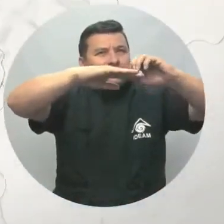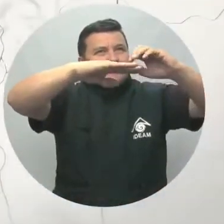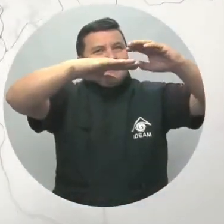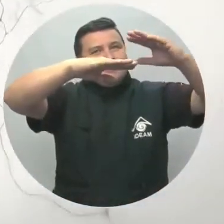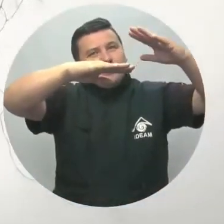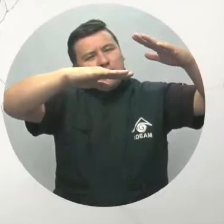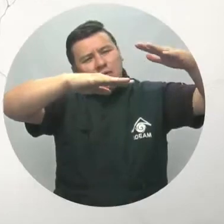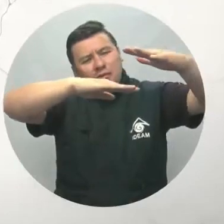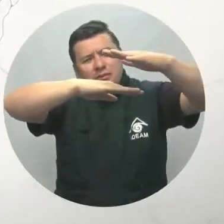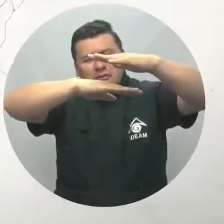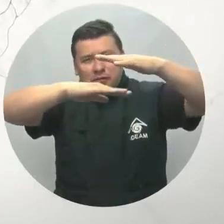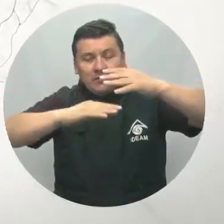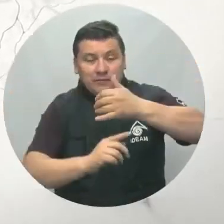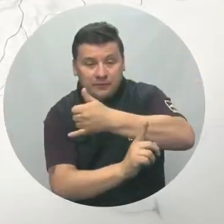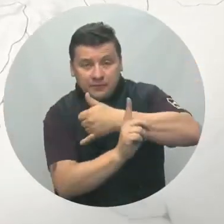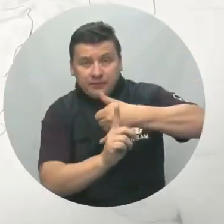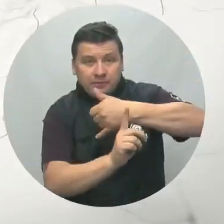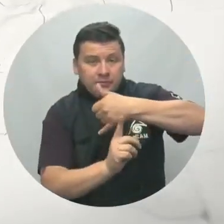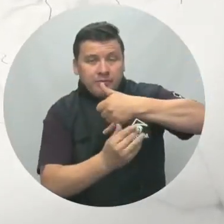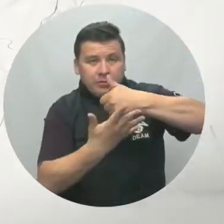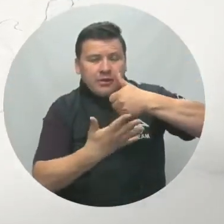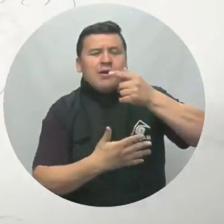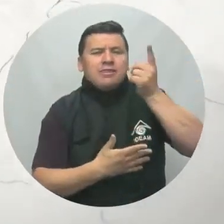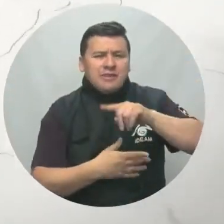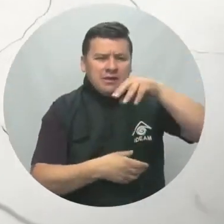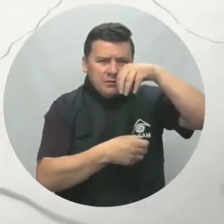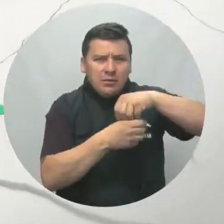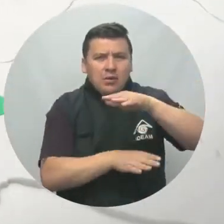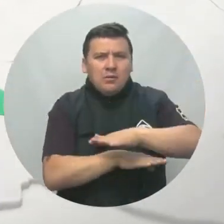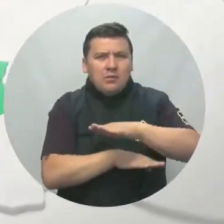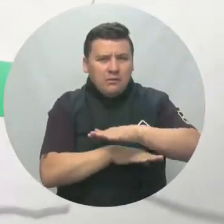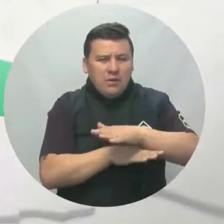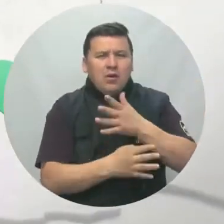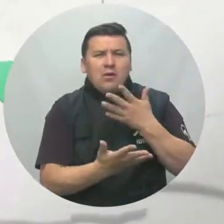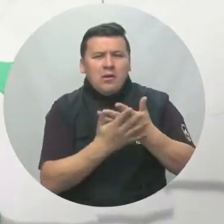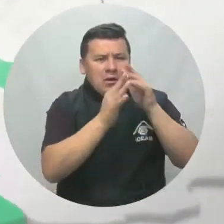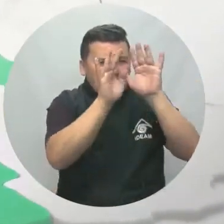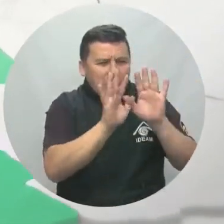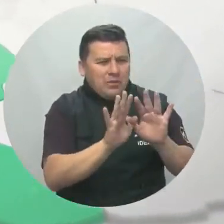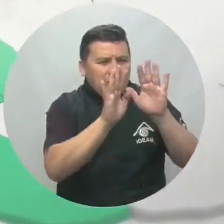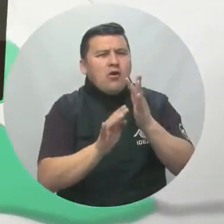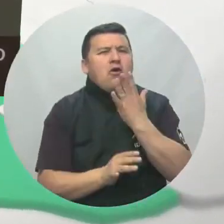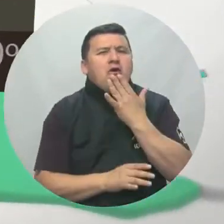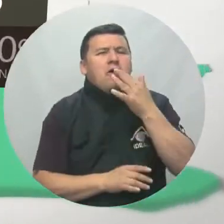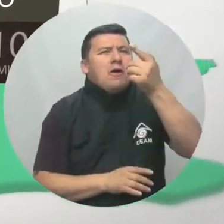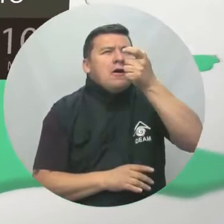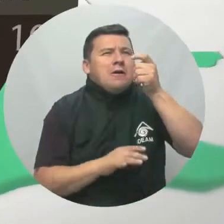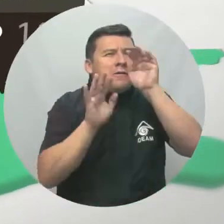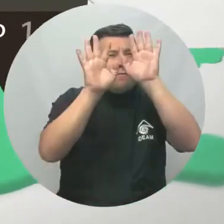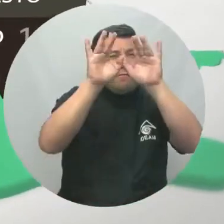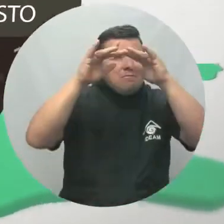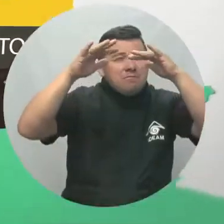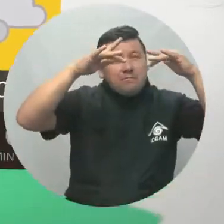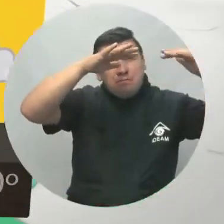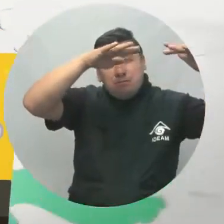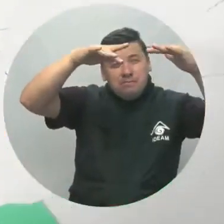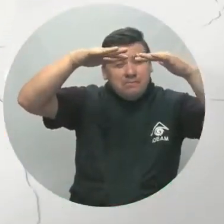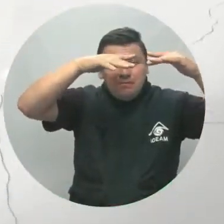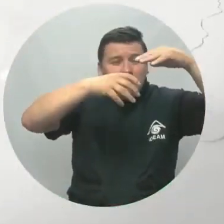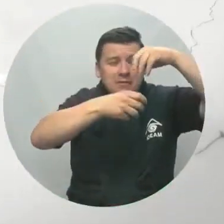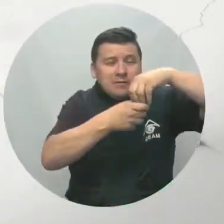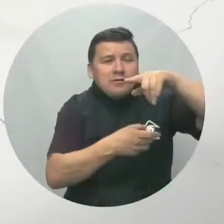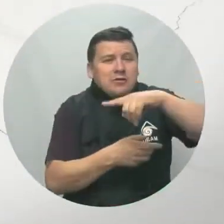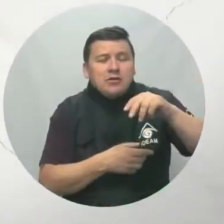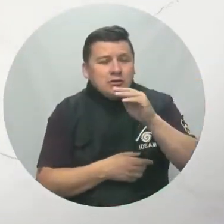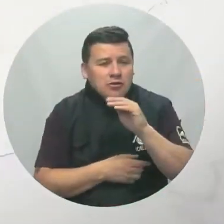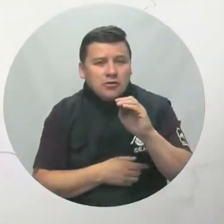en el litoral del Pacífico también tendremos una tarde con humedad y cielos grises con lluvias que se prevén especialmente en sectores